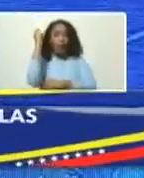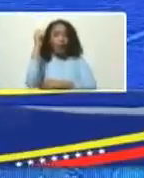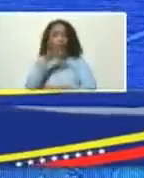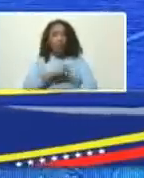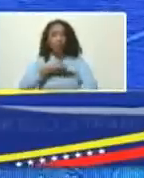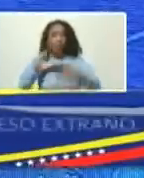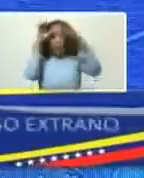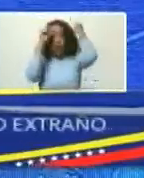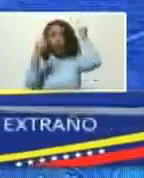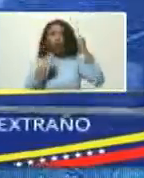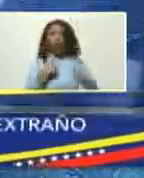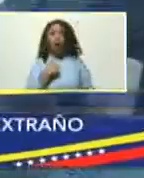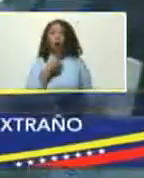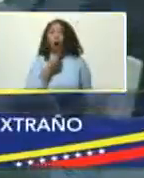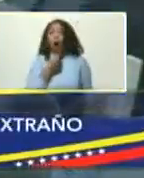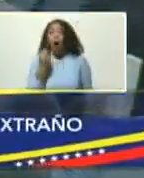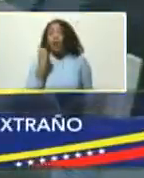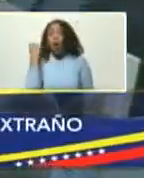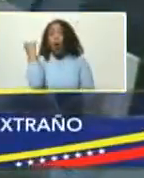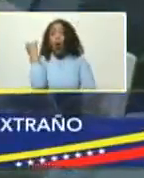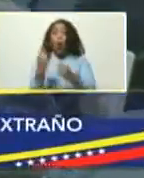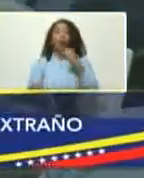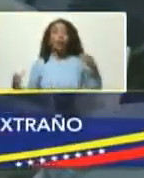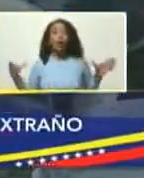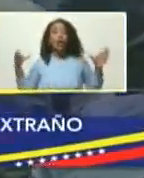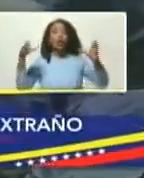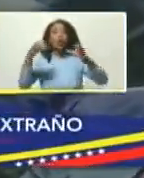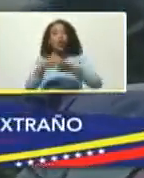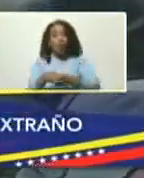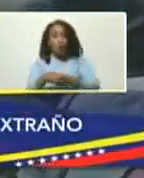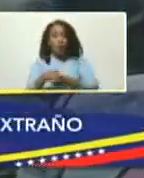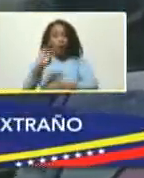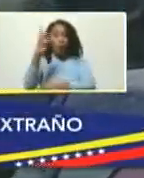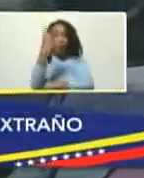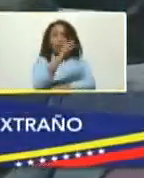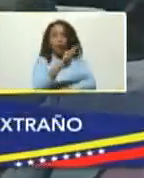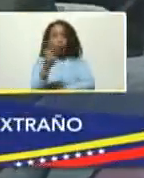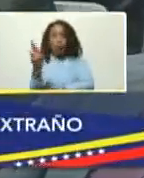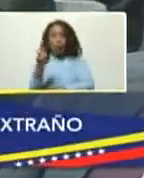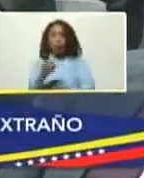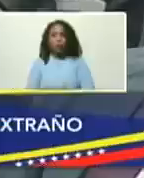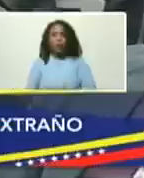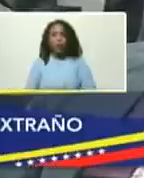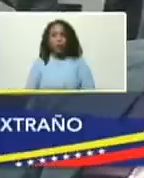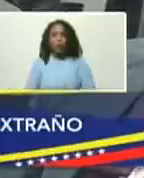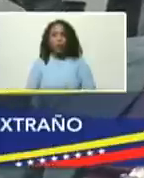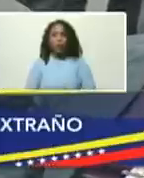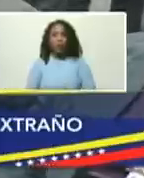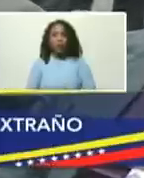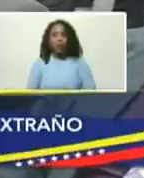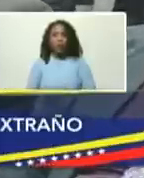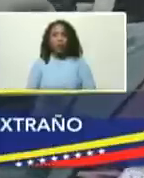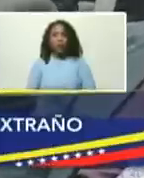jovencito, en el último congreso de la Cuarta República, que era bicameral.